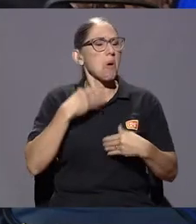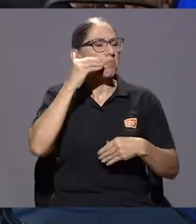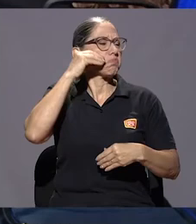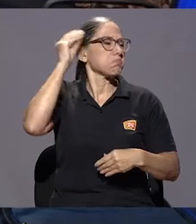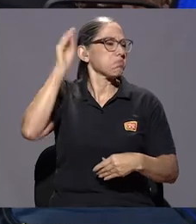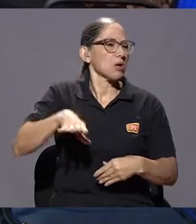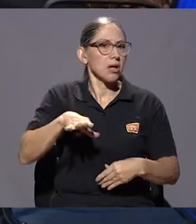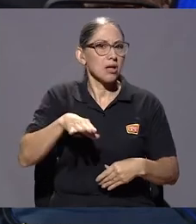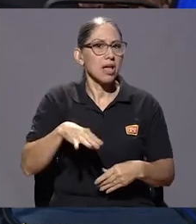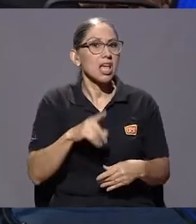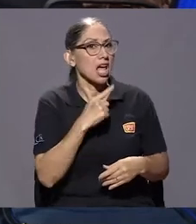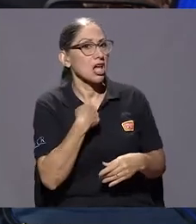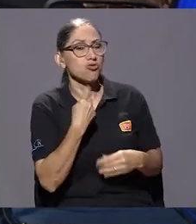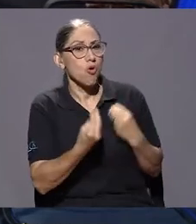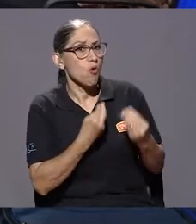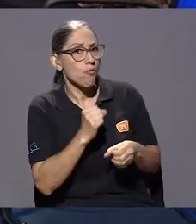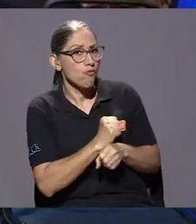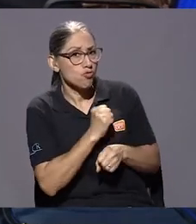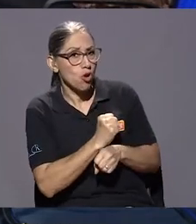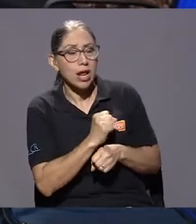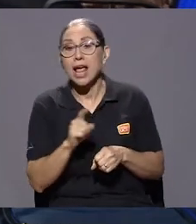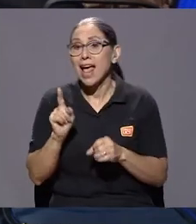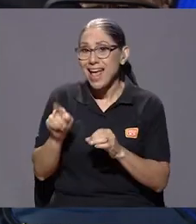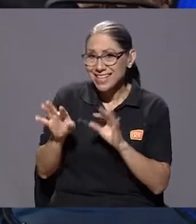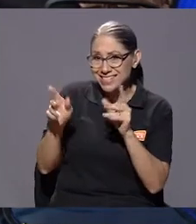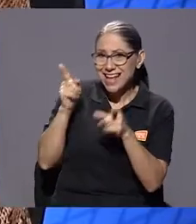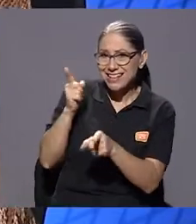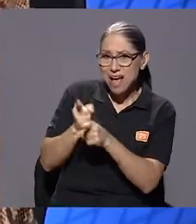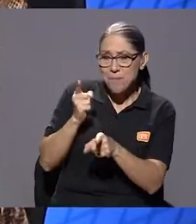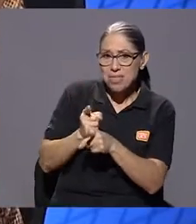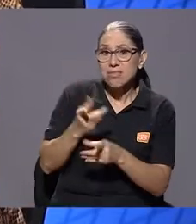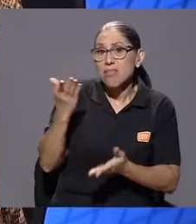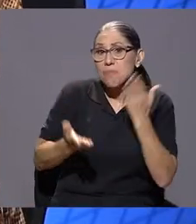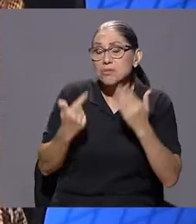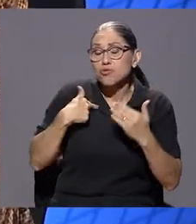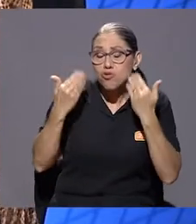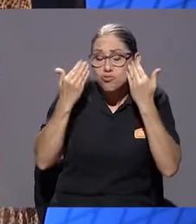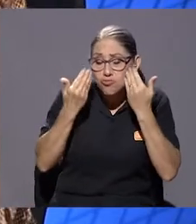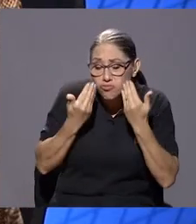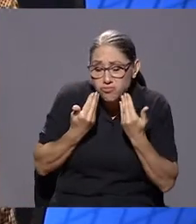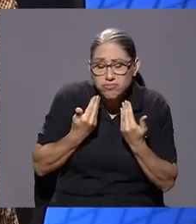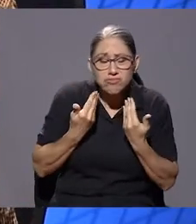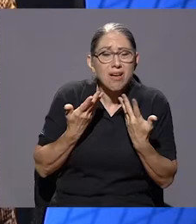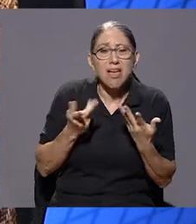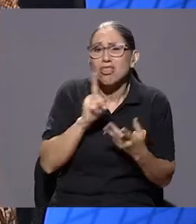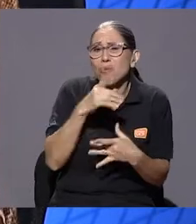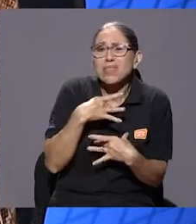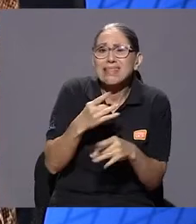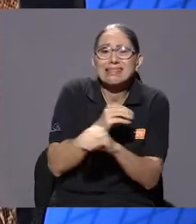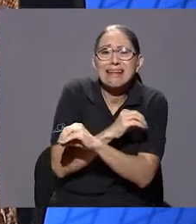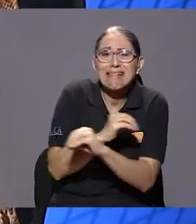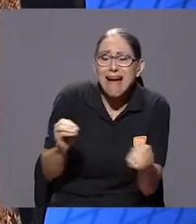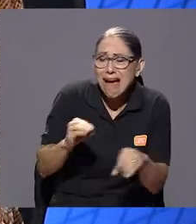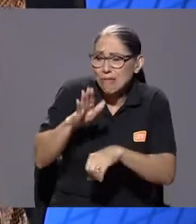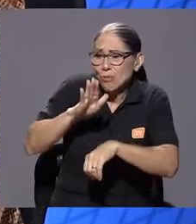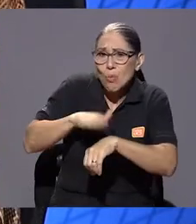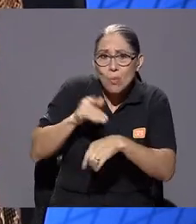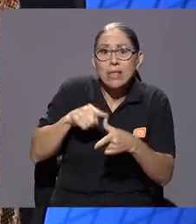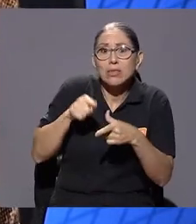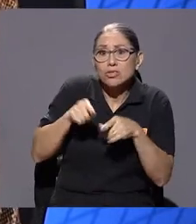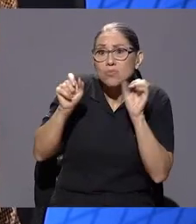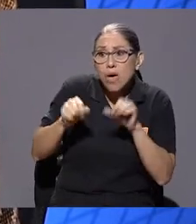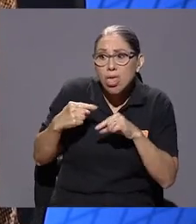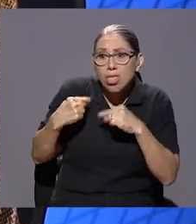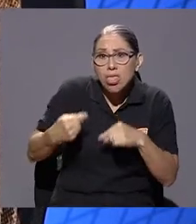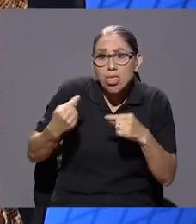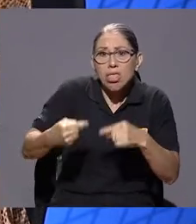sea funcional y que la tristeza o el desinterés o la culpa sea algo constante. Entonces, cuando eso se presenta, podemos hablar de una depresión que también se puede